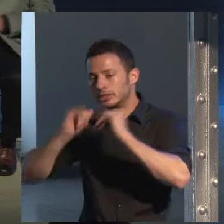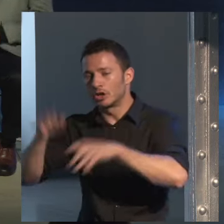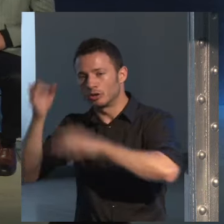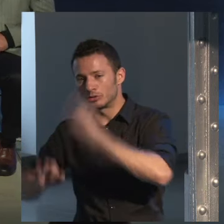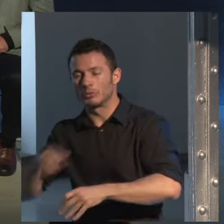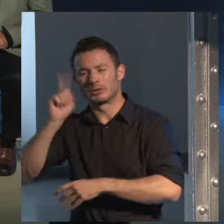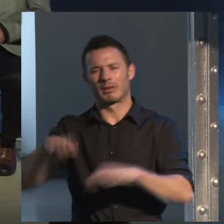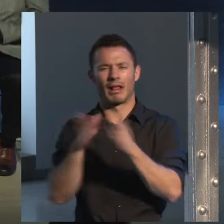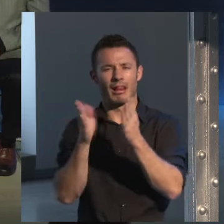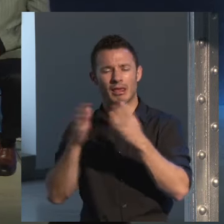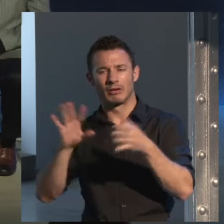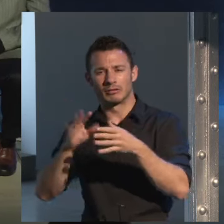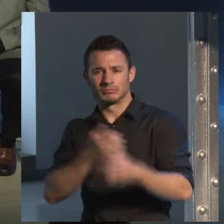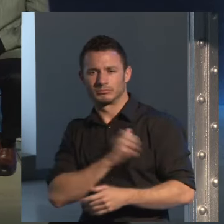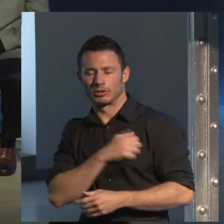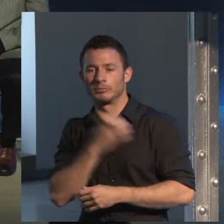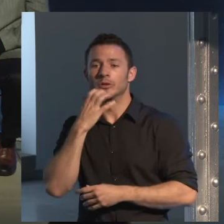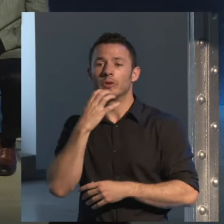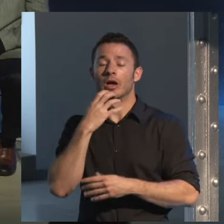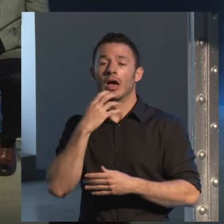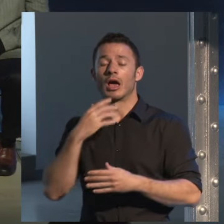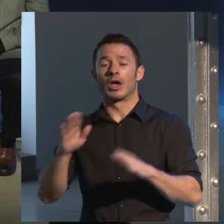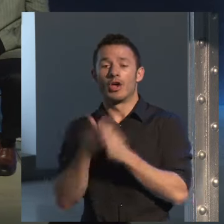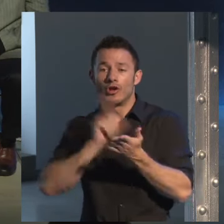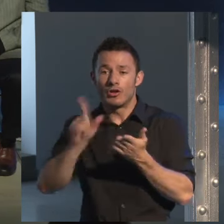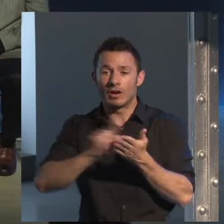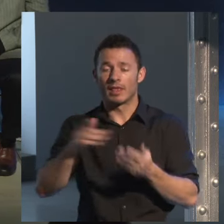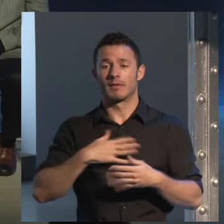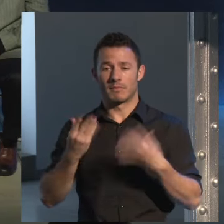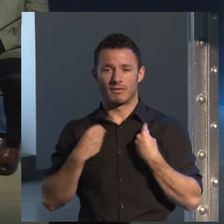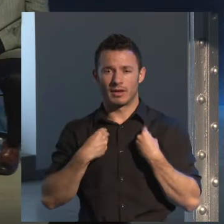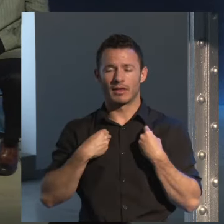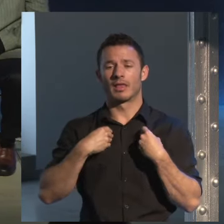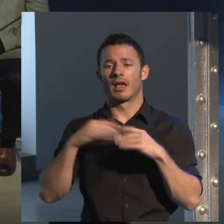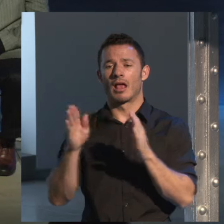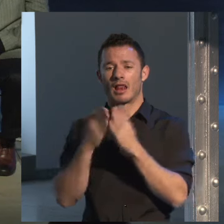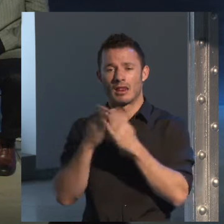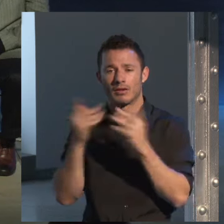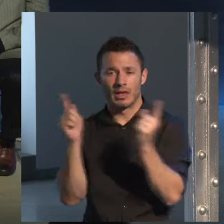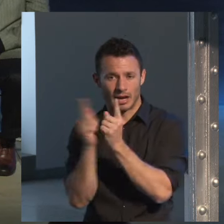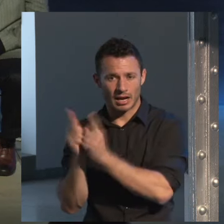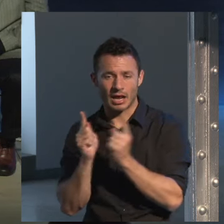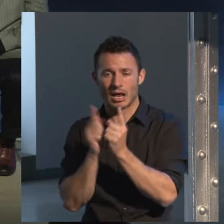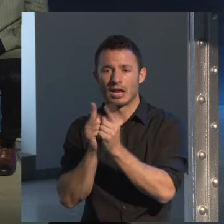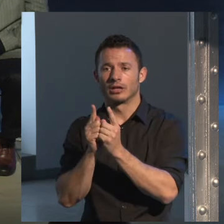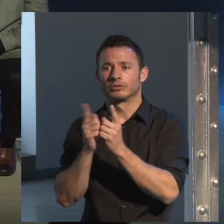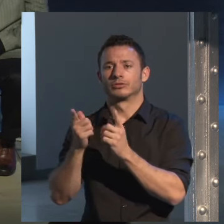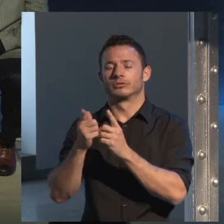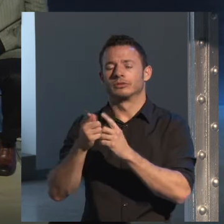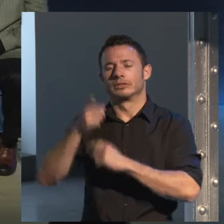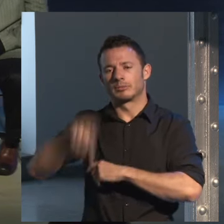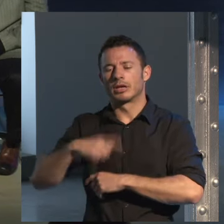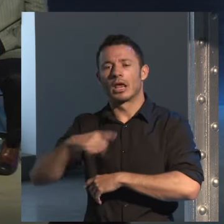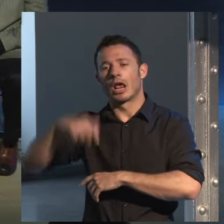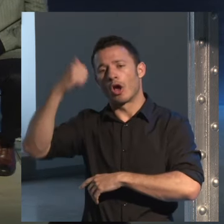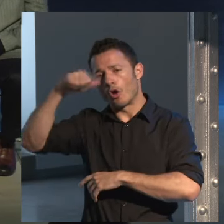policíaca, como La novela de mi vida, el libro de relatos a que yo estaba deseando ocurrir, y El hombre que amaba a los perros, por ejemplo, que es una